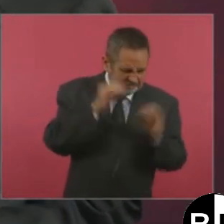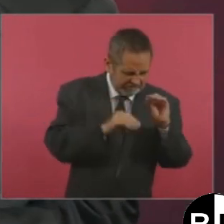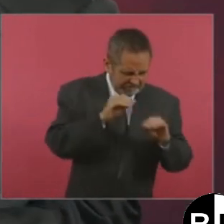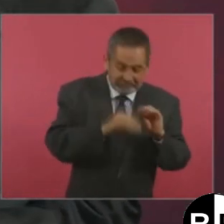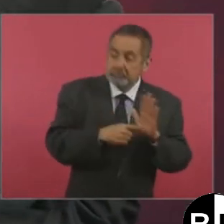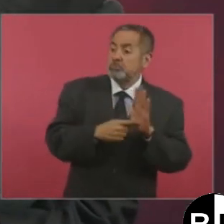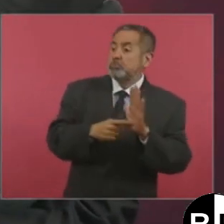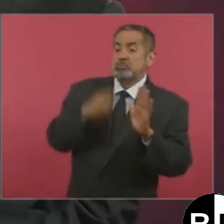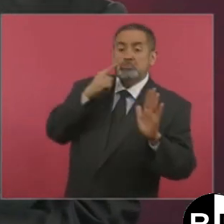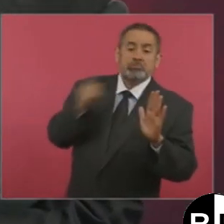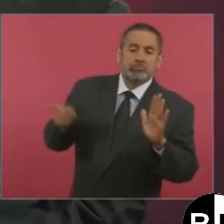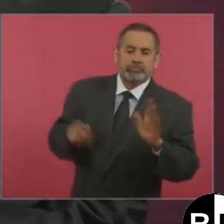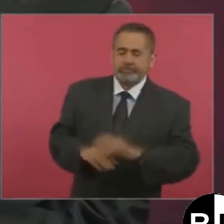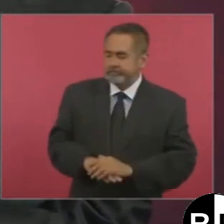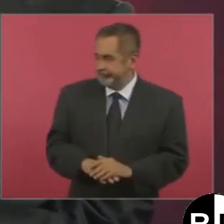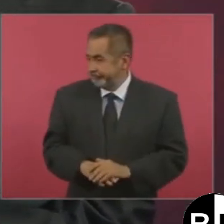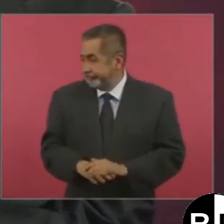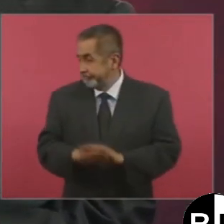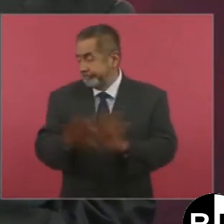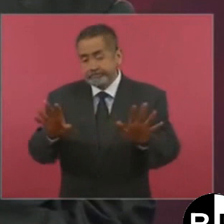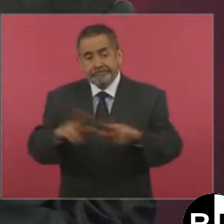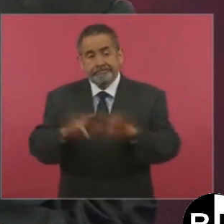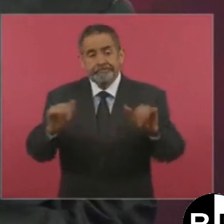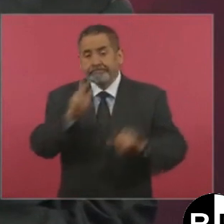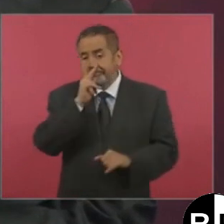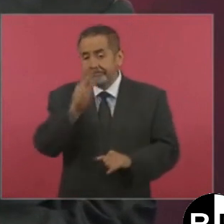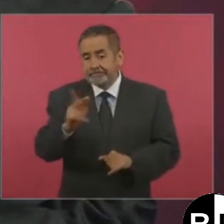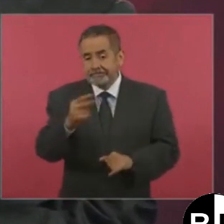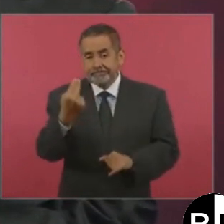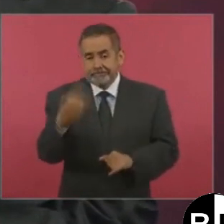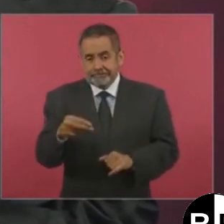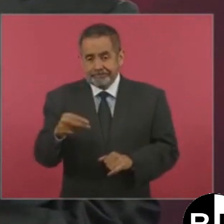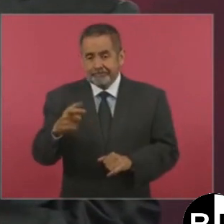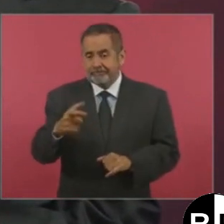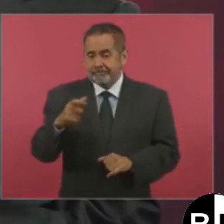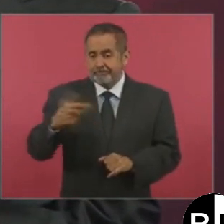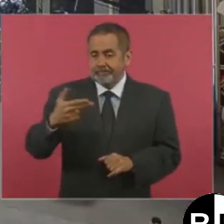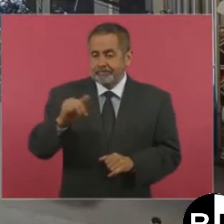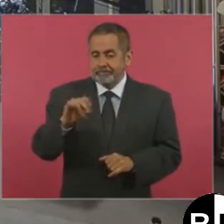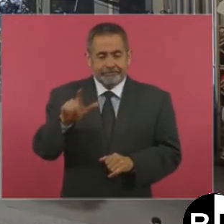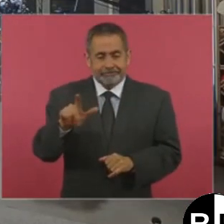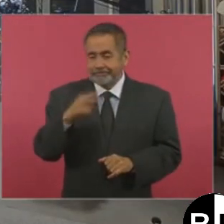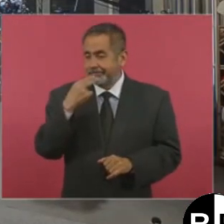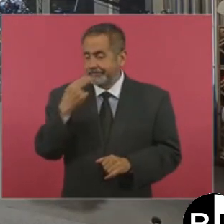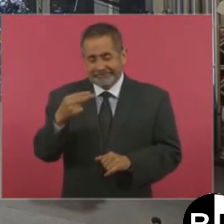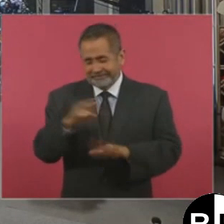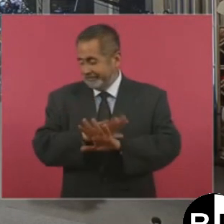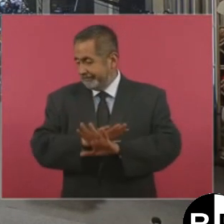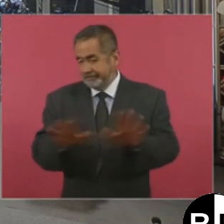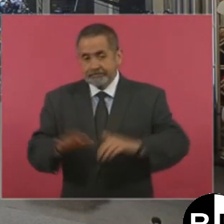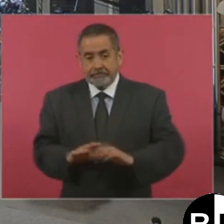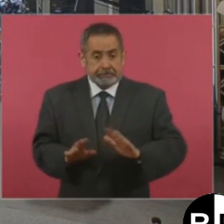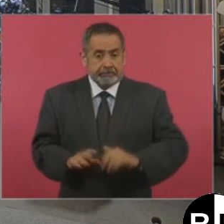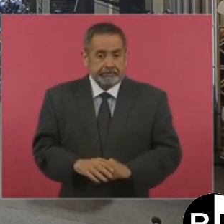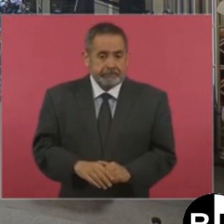y ya no vuelvo a mencionar el nombre de la señora. No